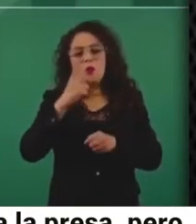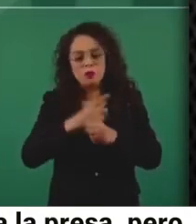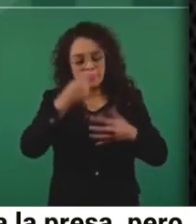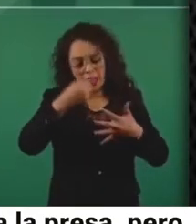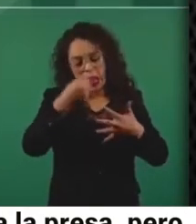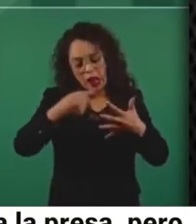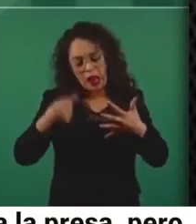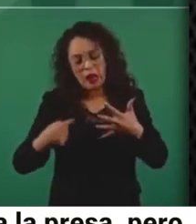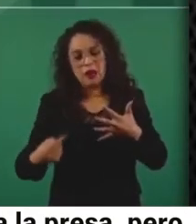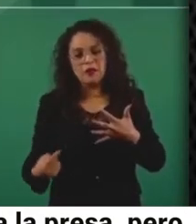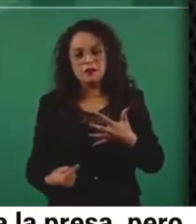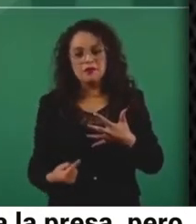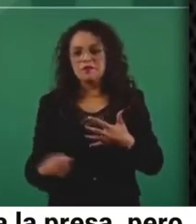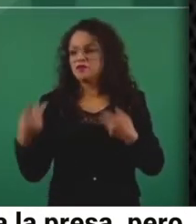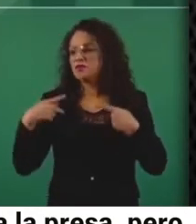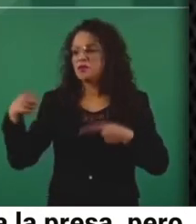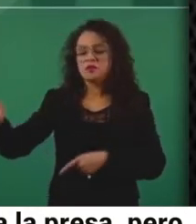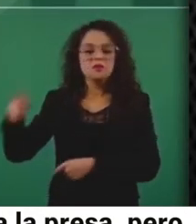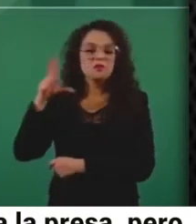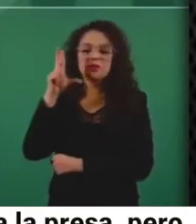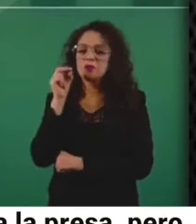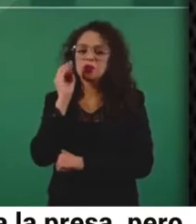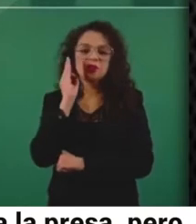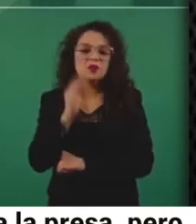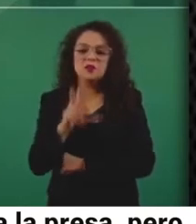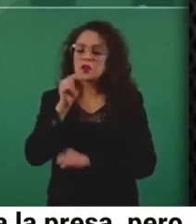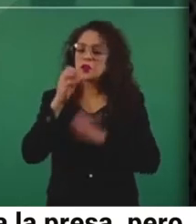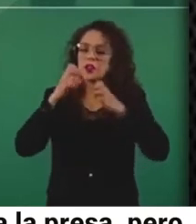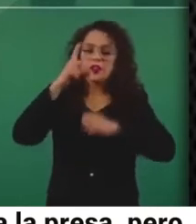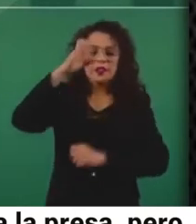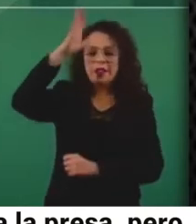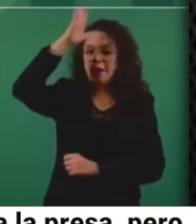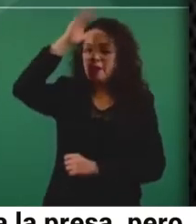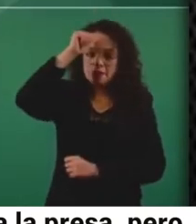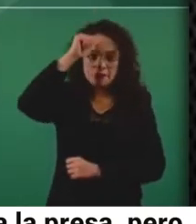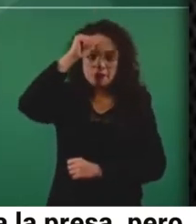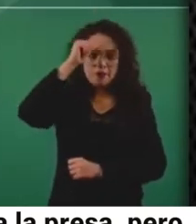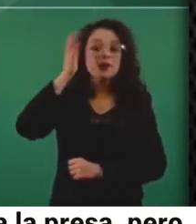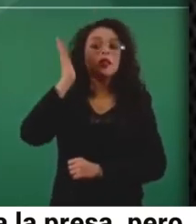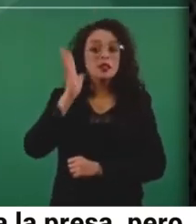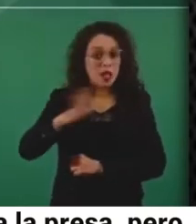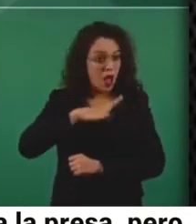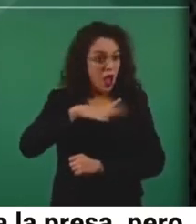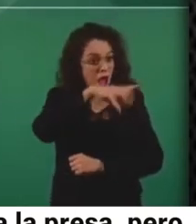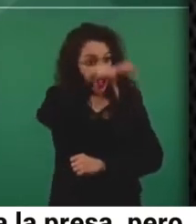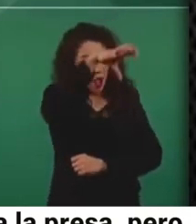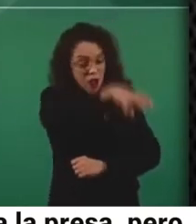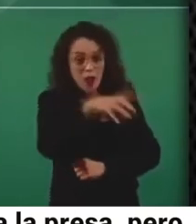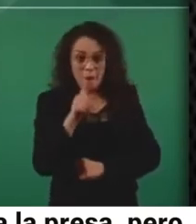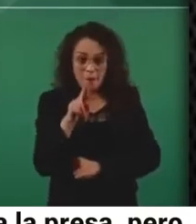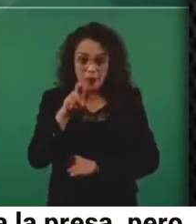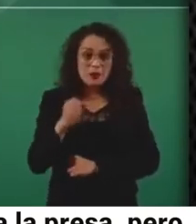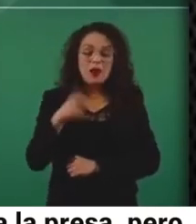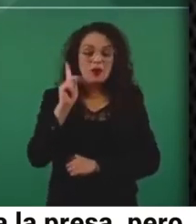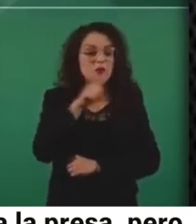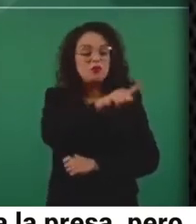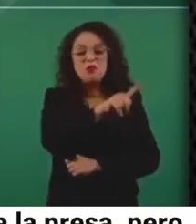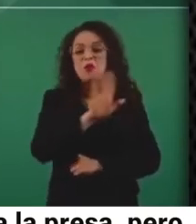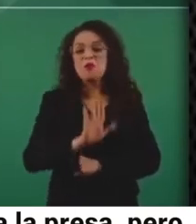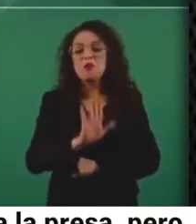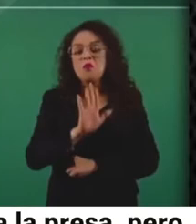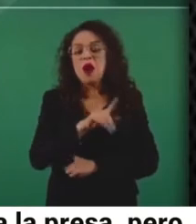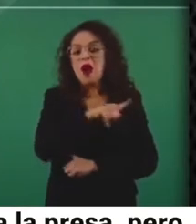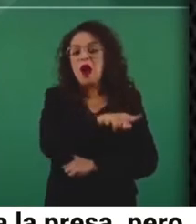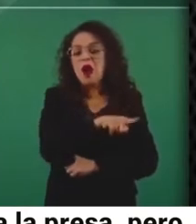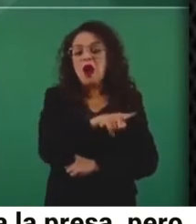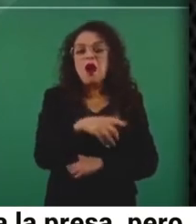presa y no se avanza. Entonces voy a hablar con ellos y